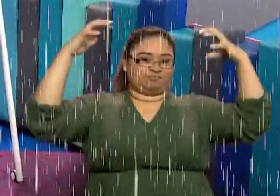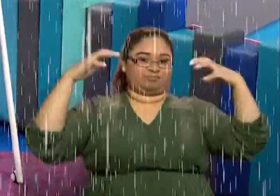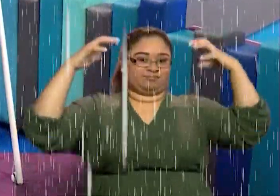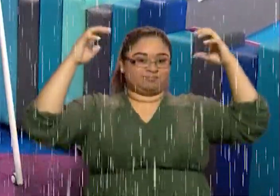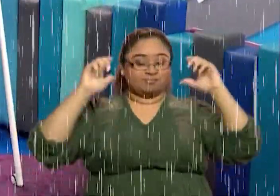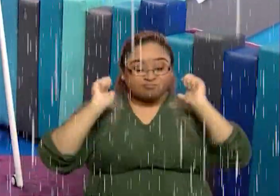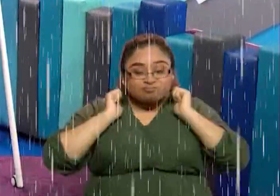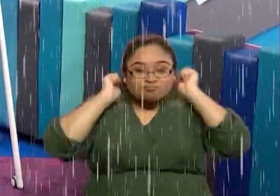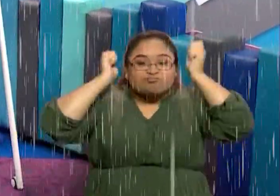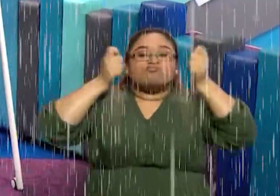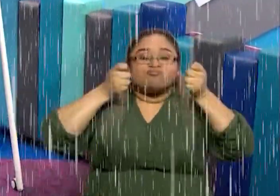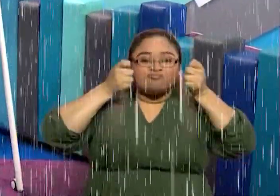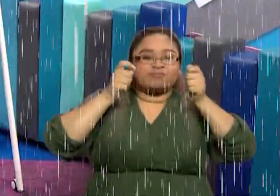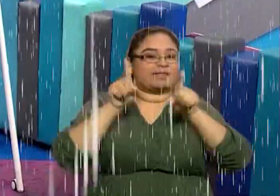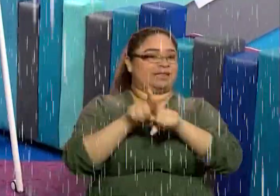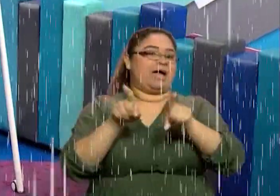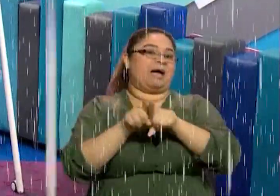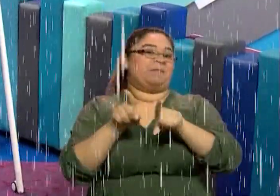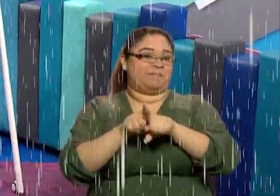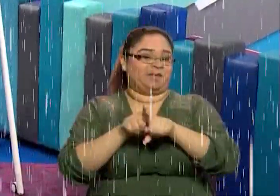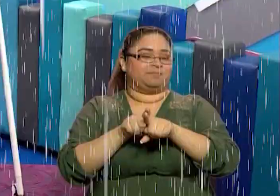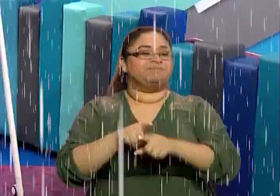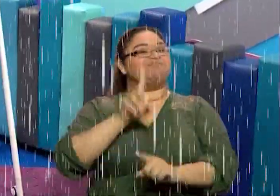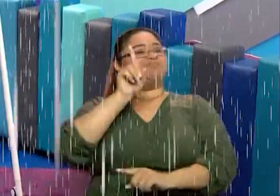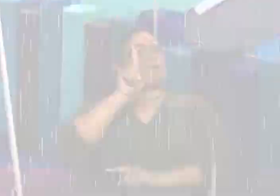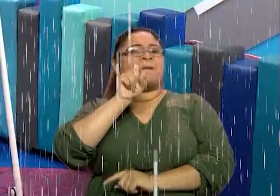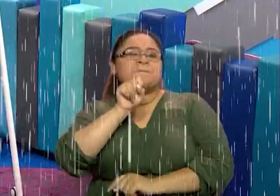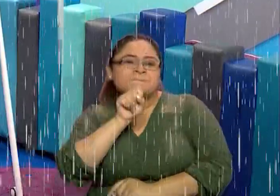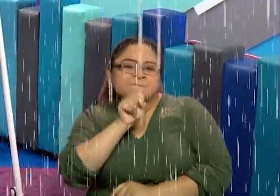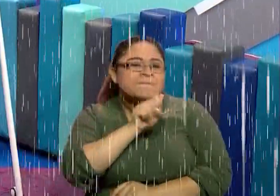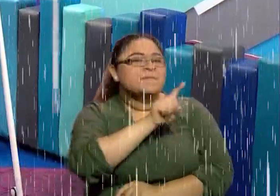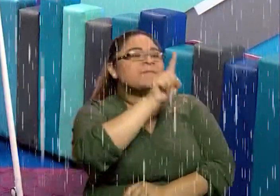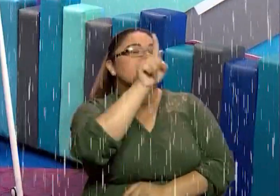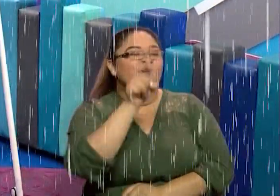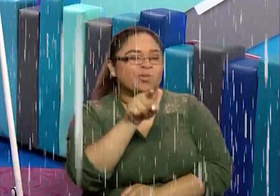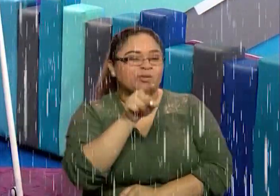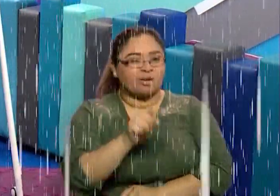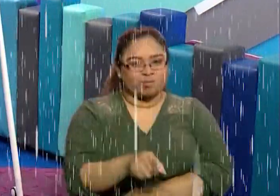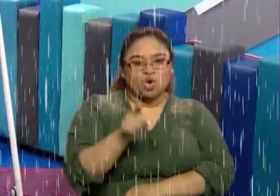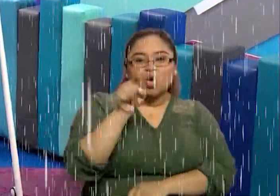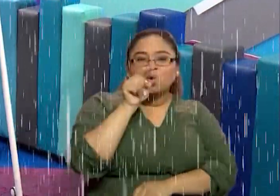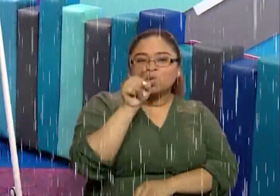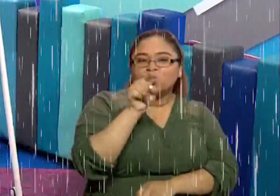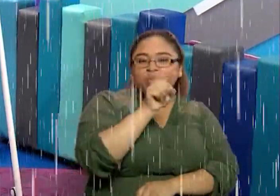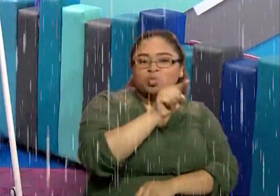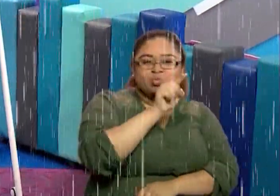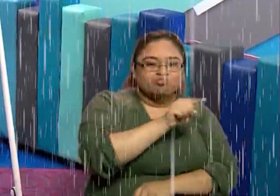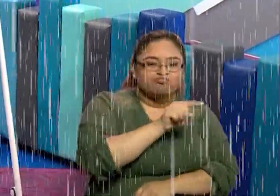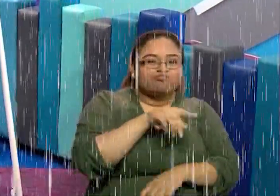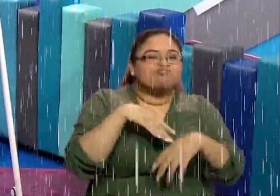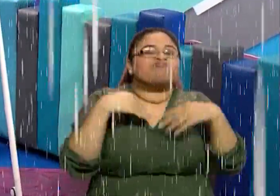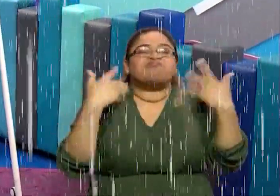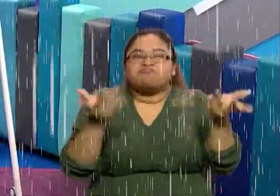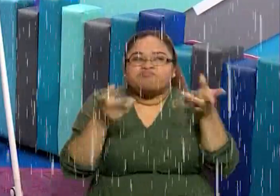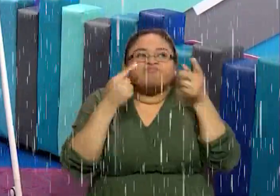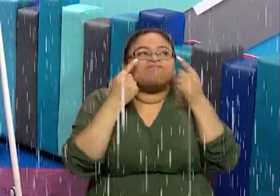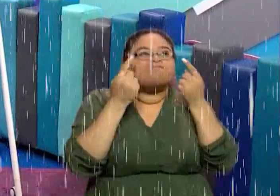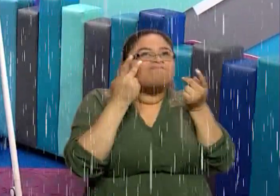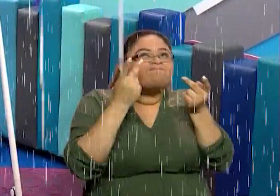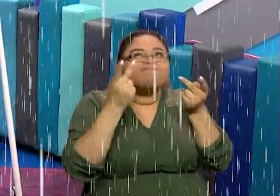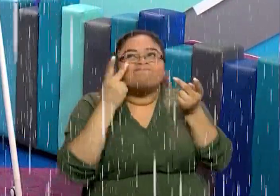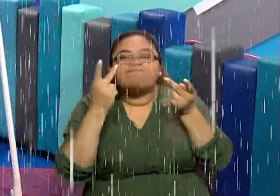atmosférico. Y te pregunto, mi querido estudiante, ¿cuál fenómeno has observado cuando el día está